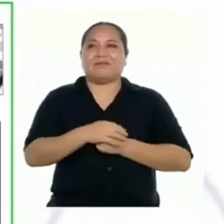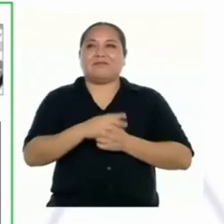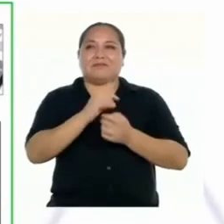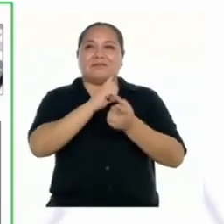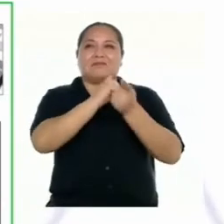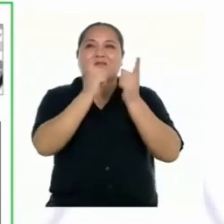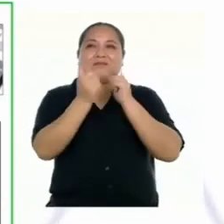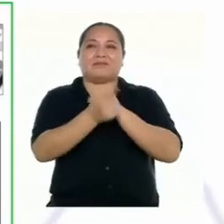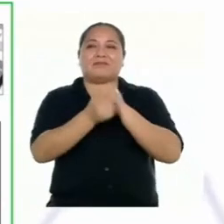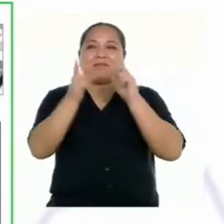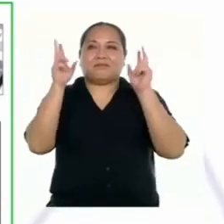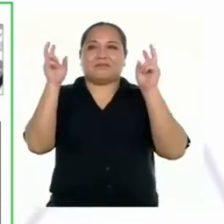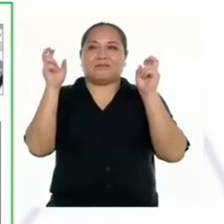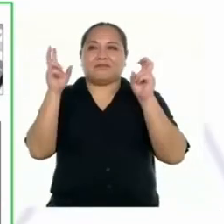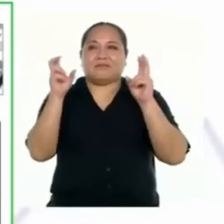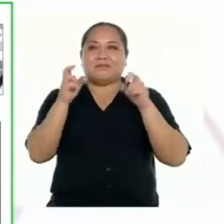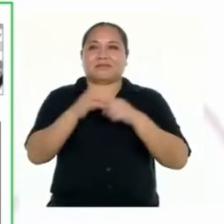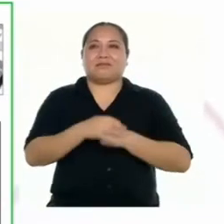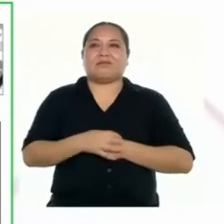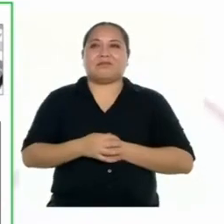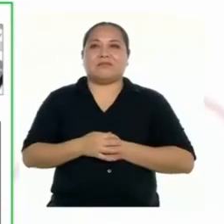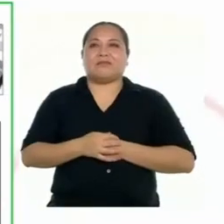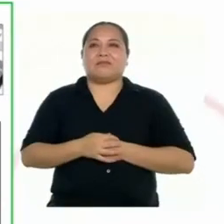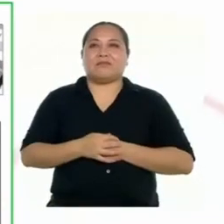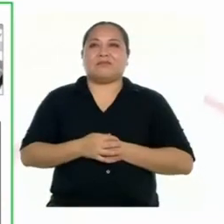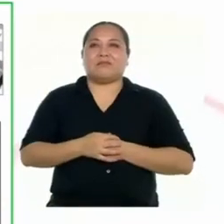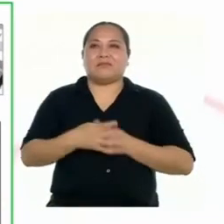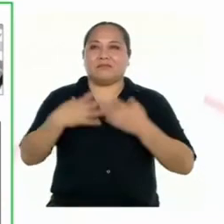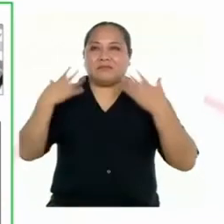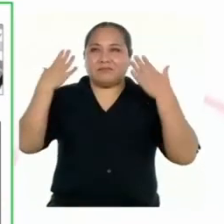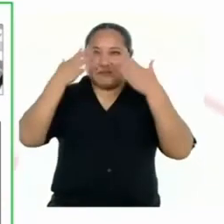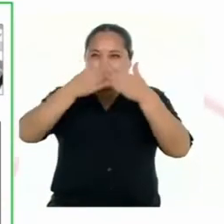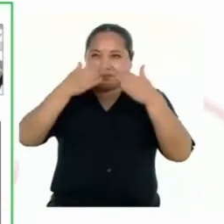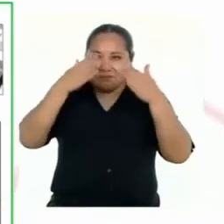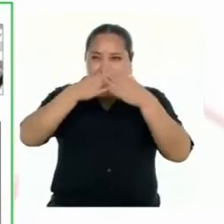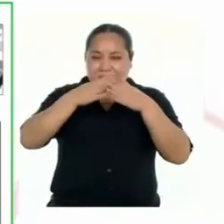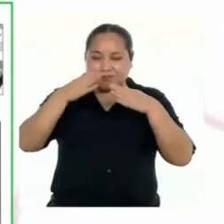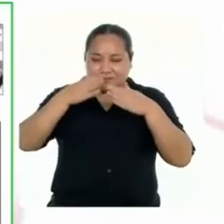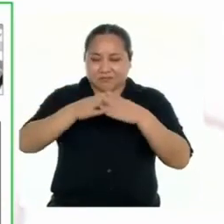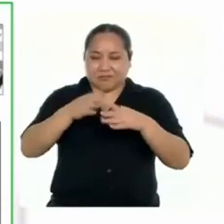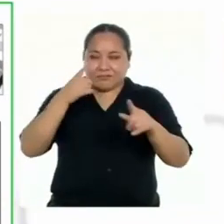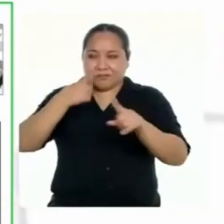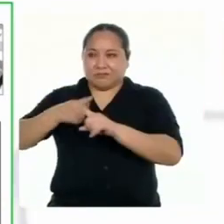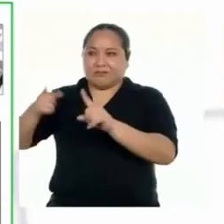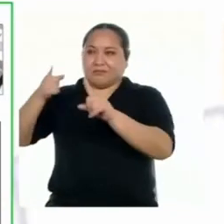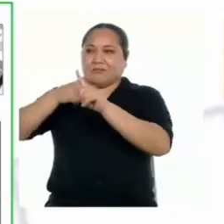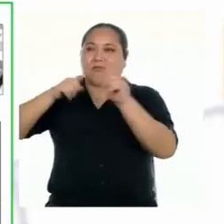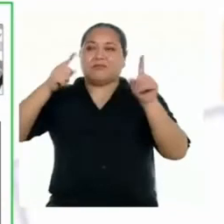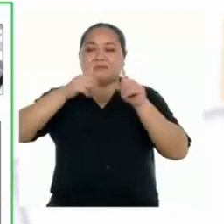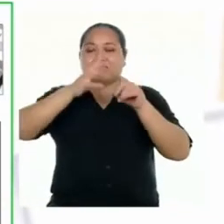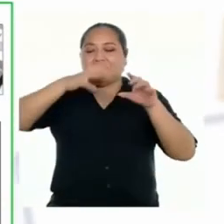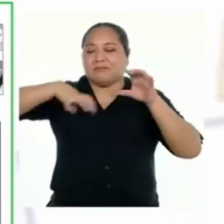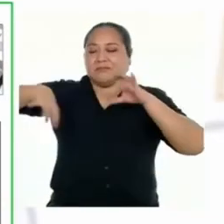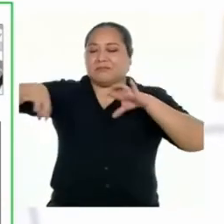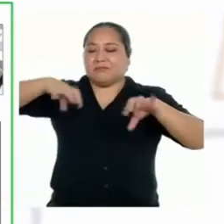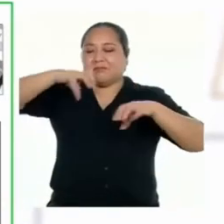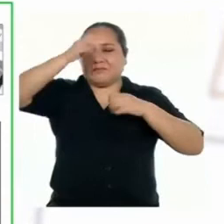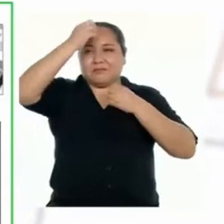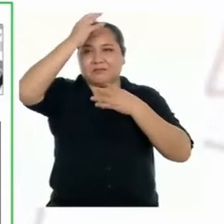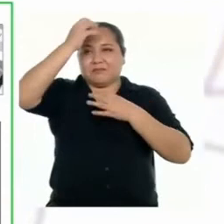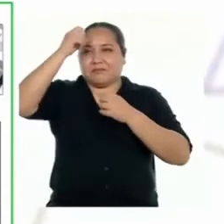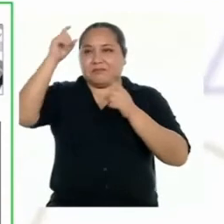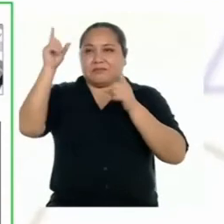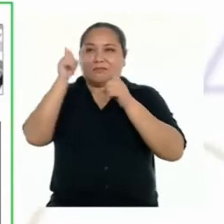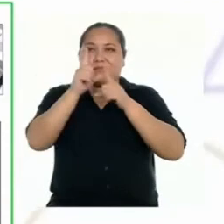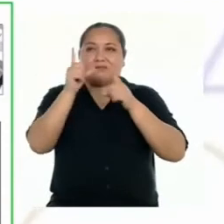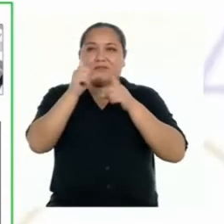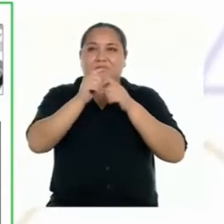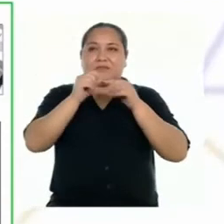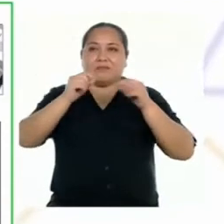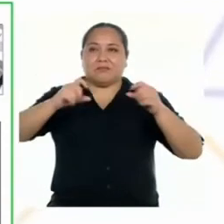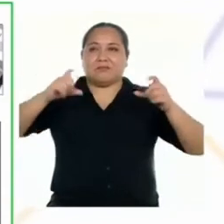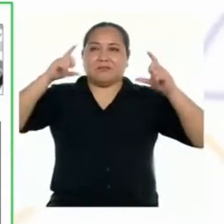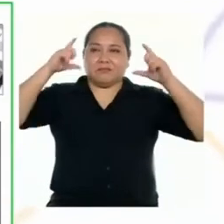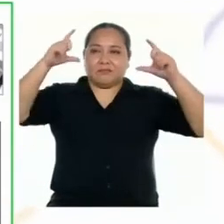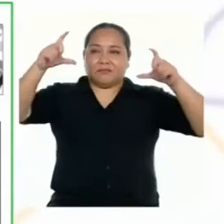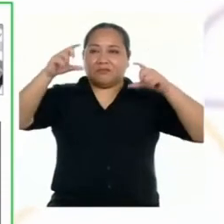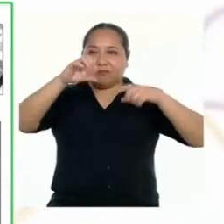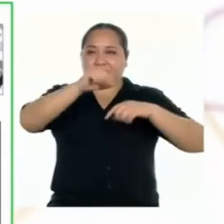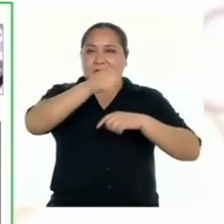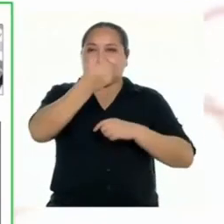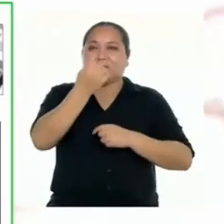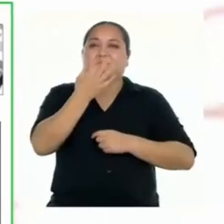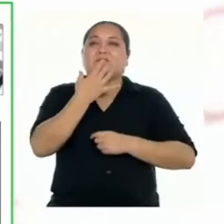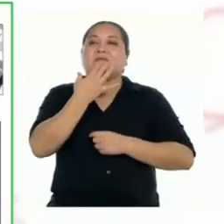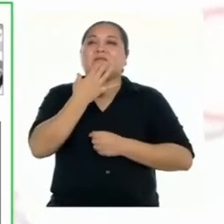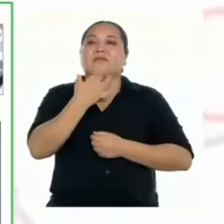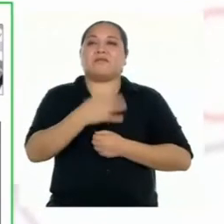cambiado el título, pues ahora está más específico y se diferencia del resto del contenido porque tiene letras más grandes y de